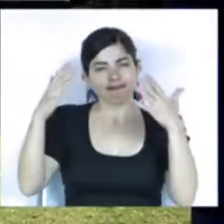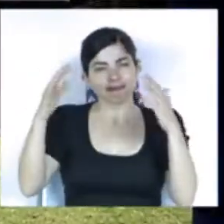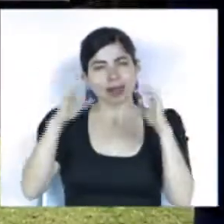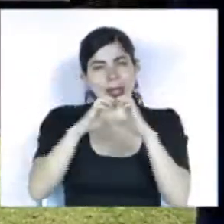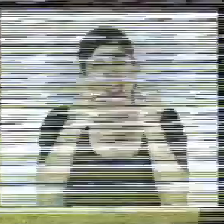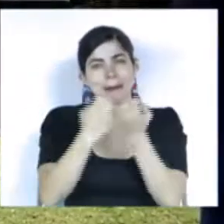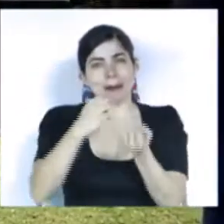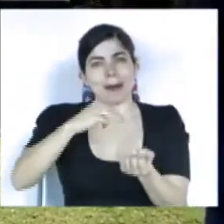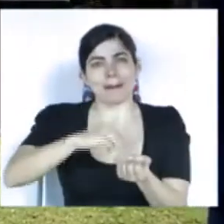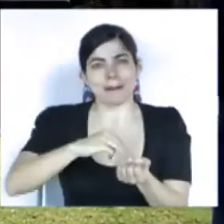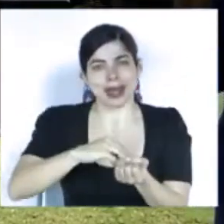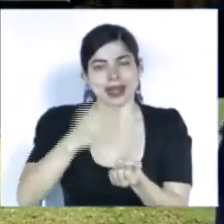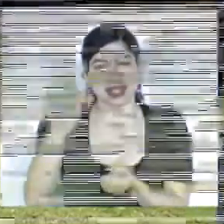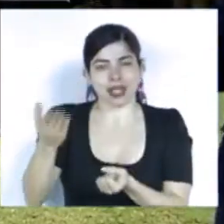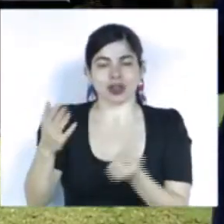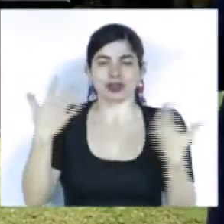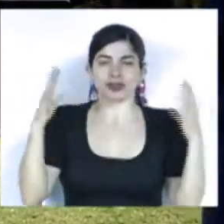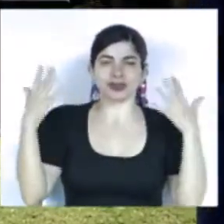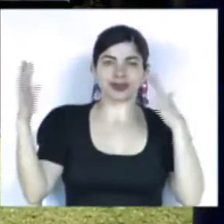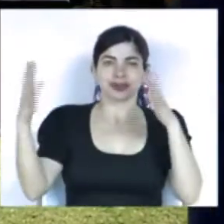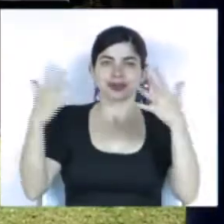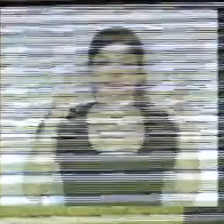equipo médico en la primera línea de defensa.